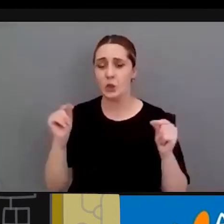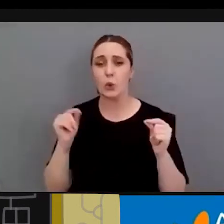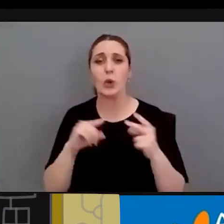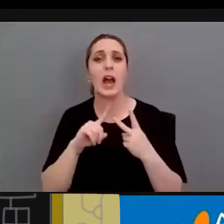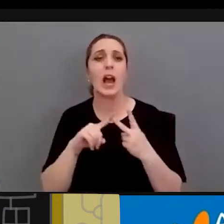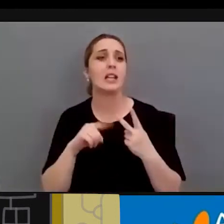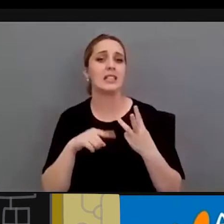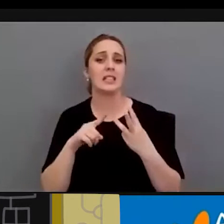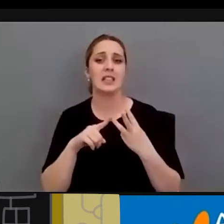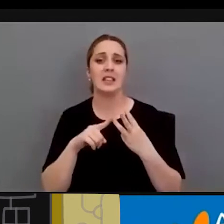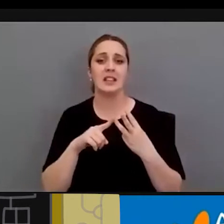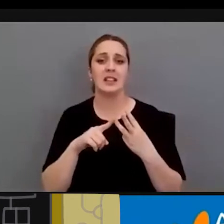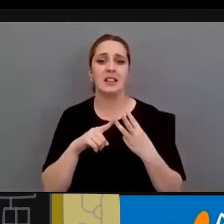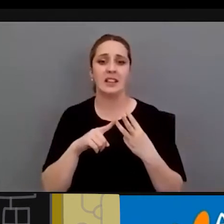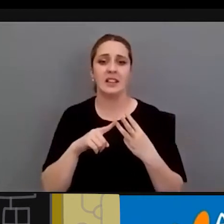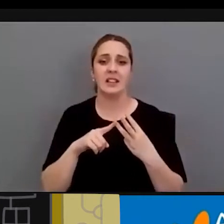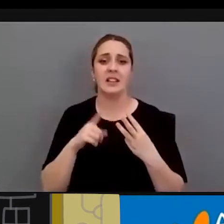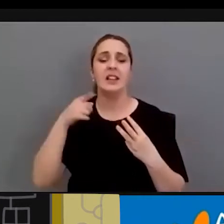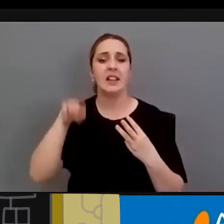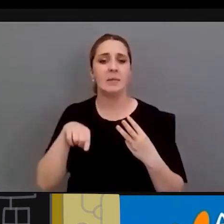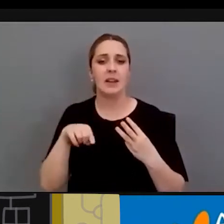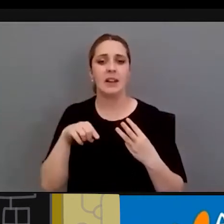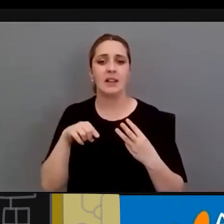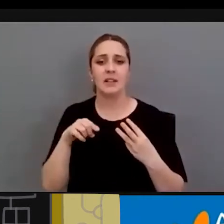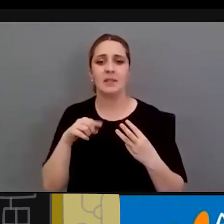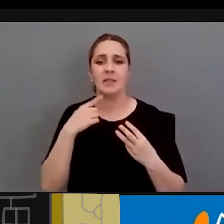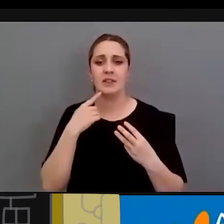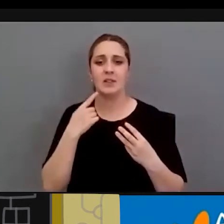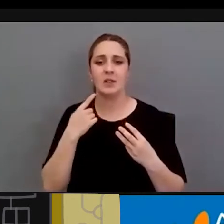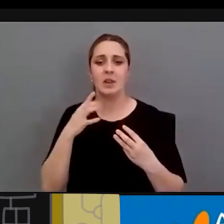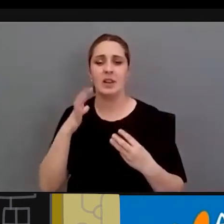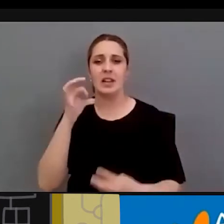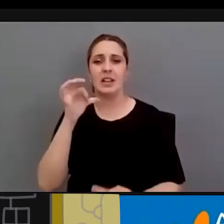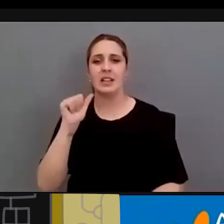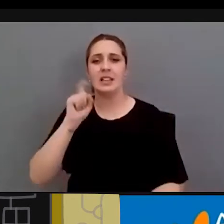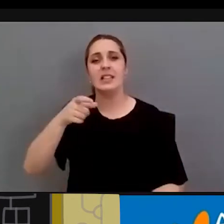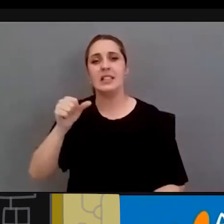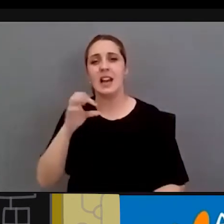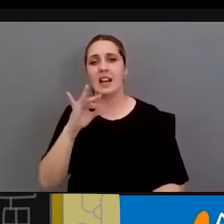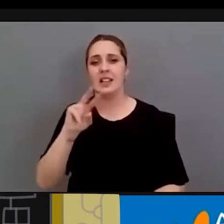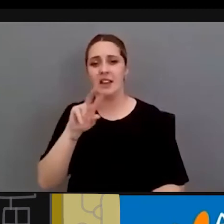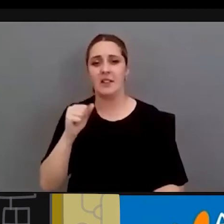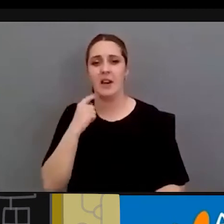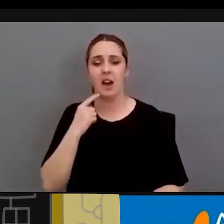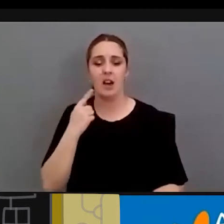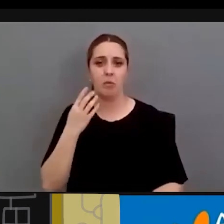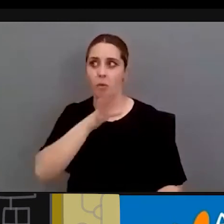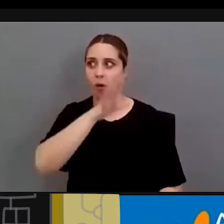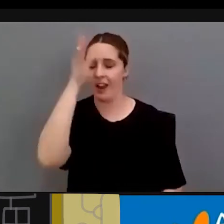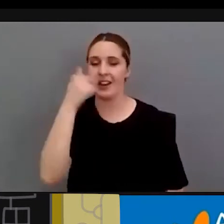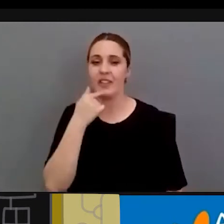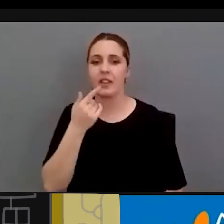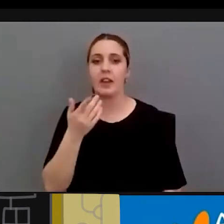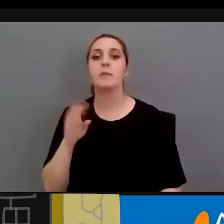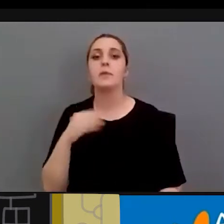en Afanias en Sátiva también he visto que decía que había hacía mucho bochorno en Sátiva y hay una pregunta que os quería hacer que es ¿por qué no se denuncia?